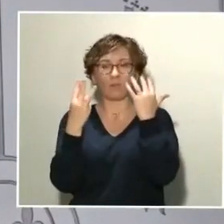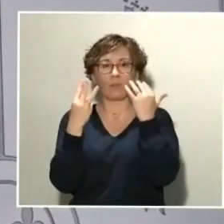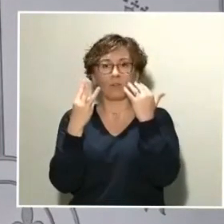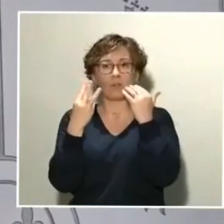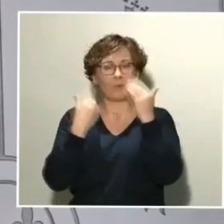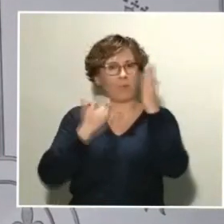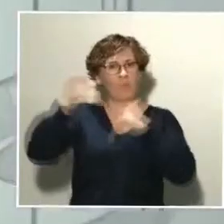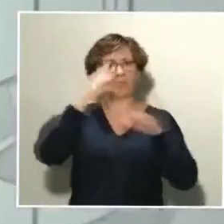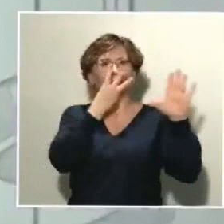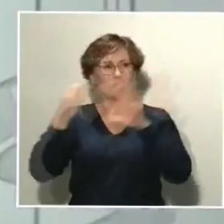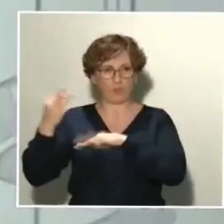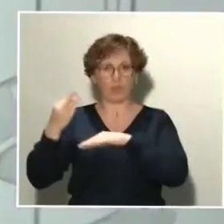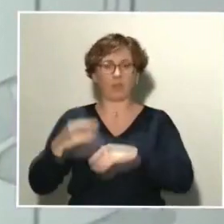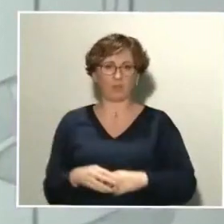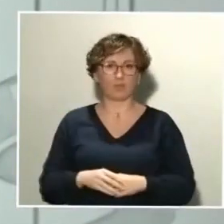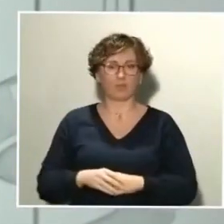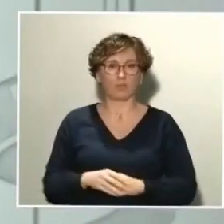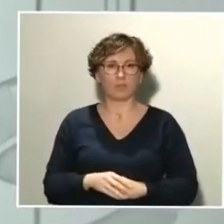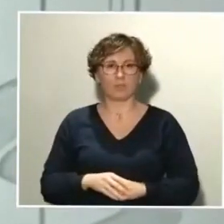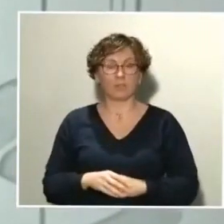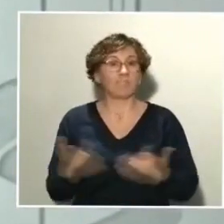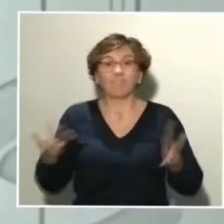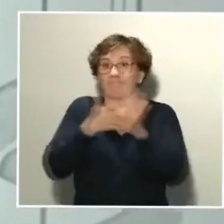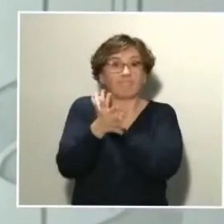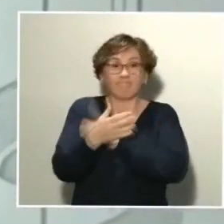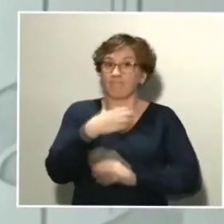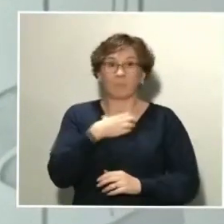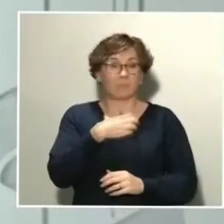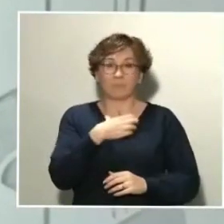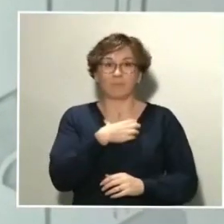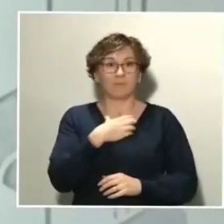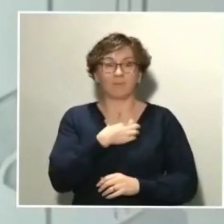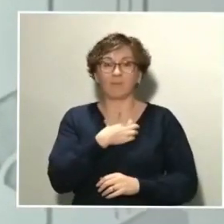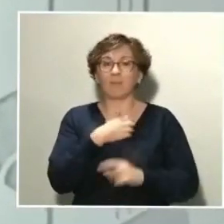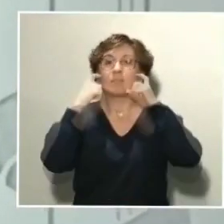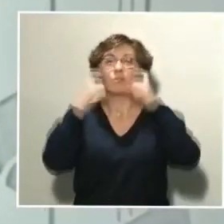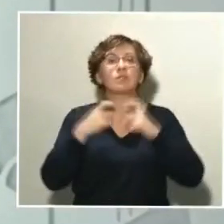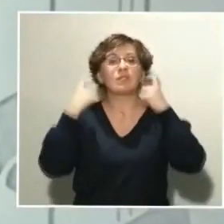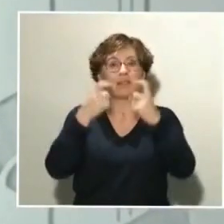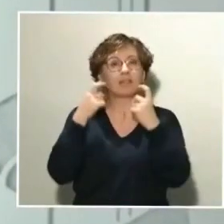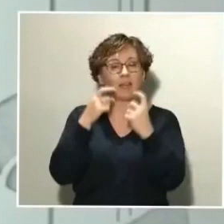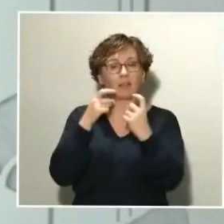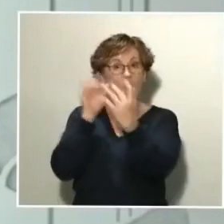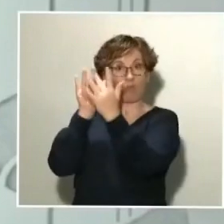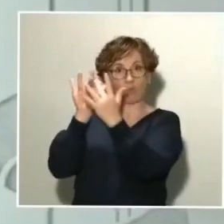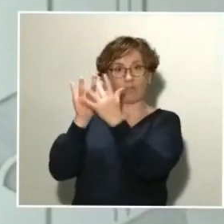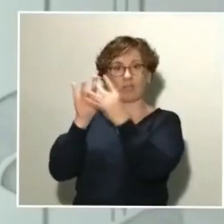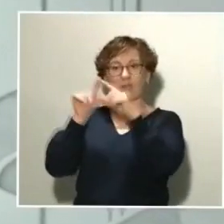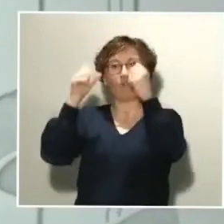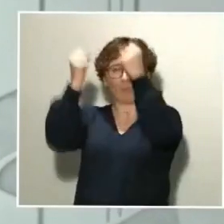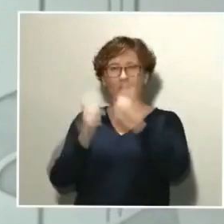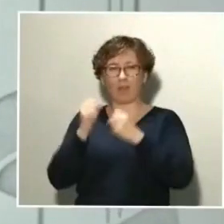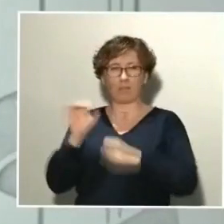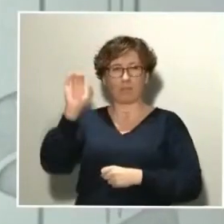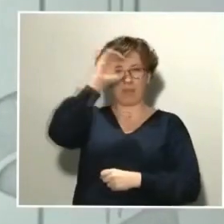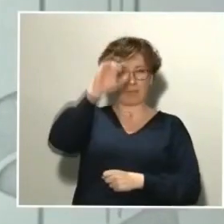explicar. Ciertamente estamos tratando de contactar con las autoridades de varios países europeos. Es